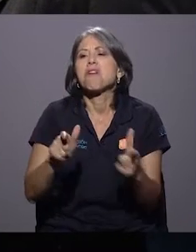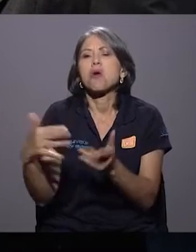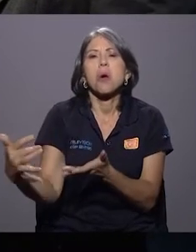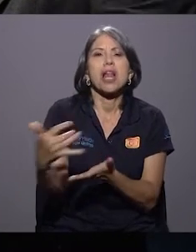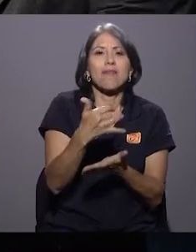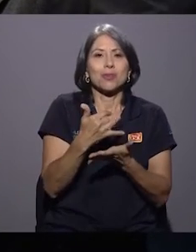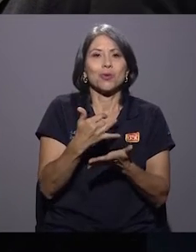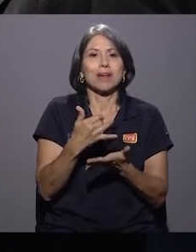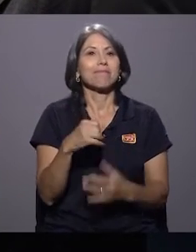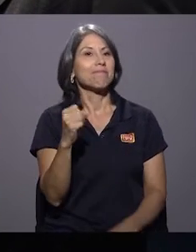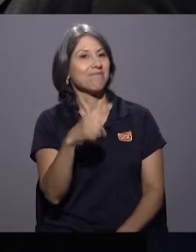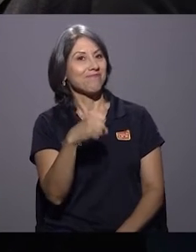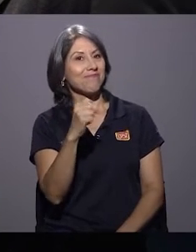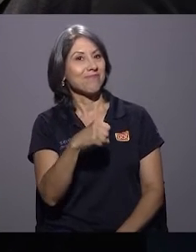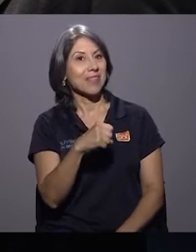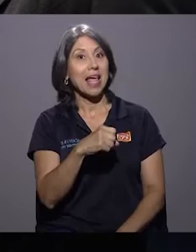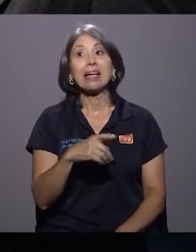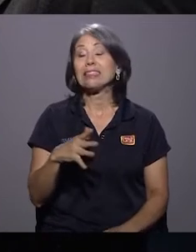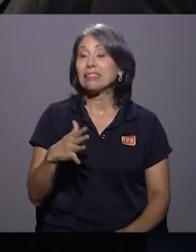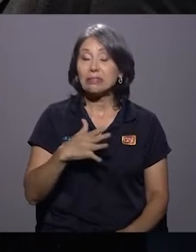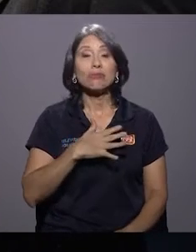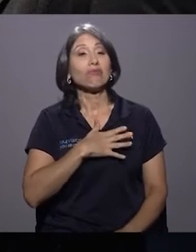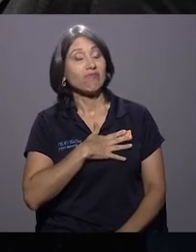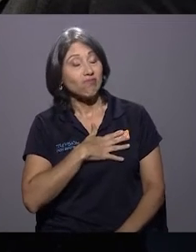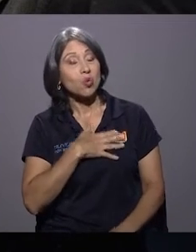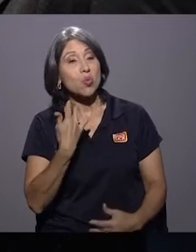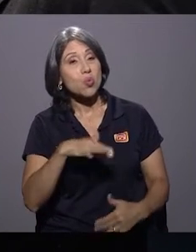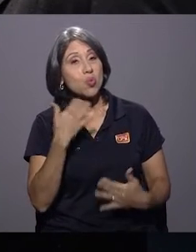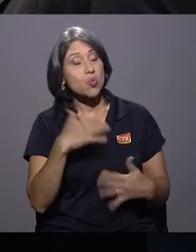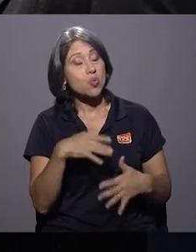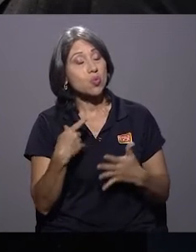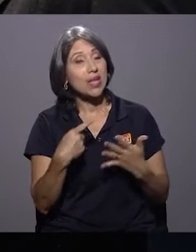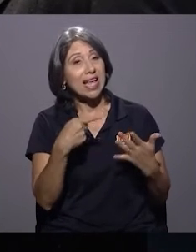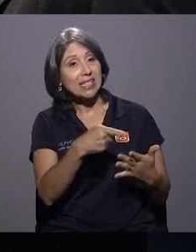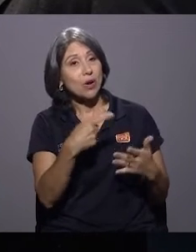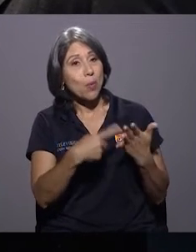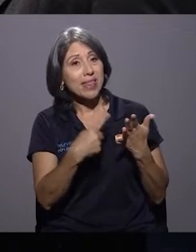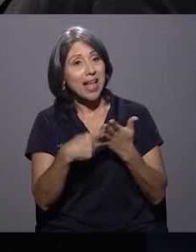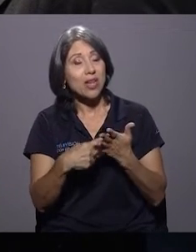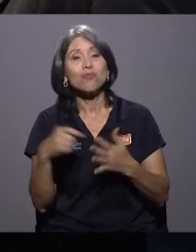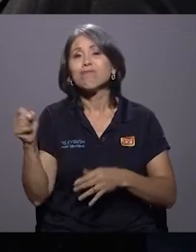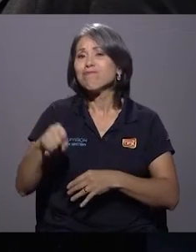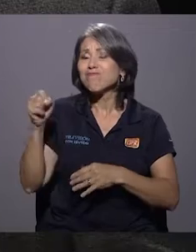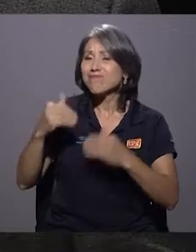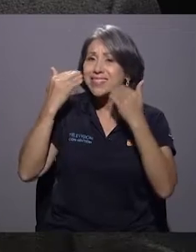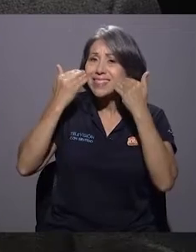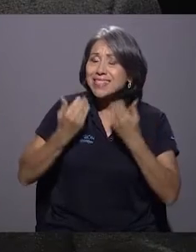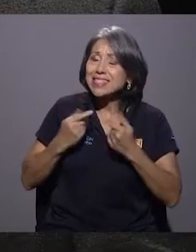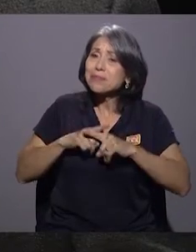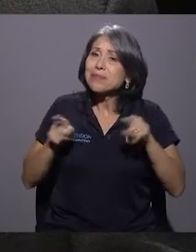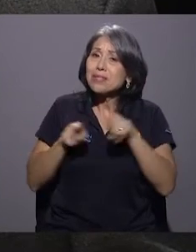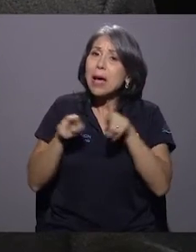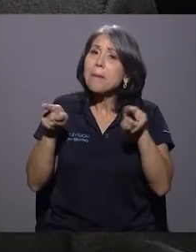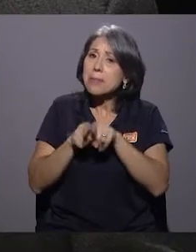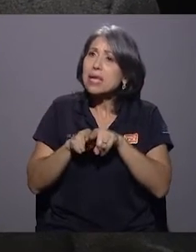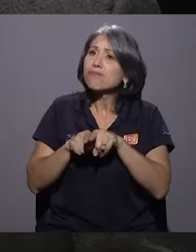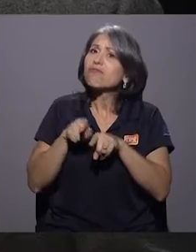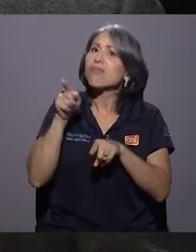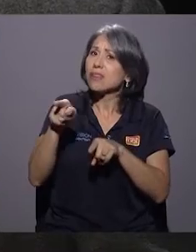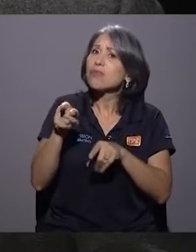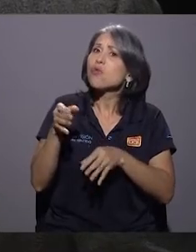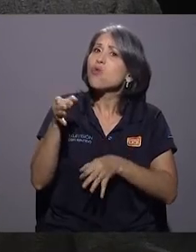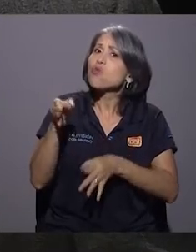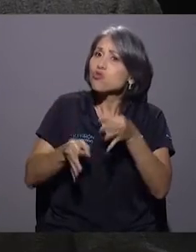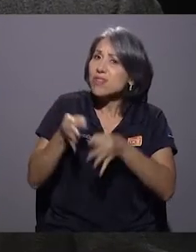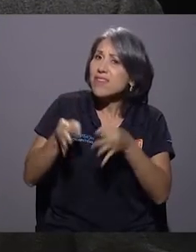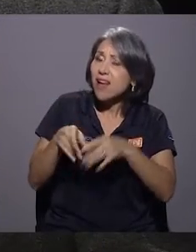Sin embargo, Marlon, si usted ve... Desastroso y doloroso ese comentario. triste, pero también era un poco justificado en el